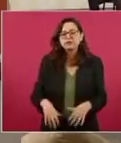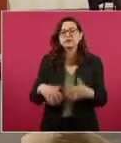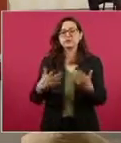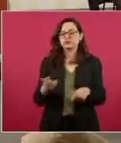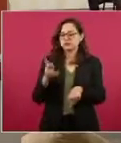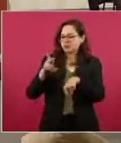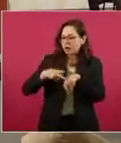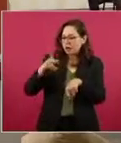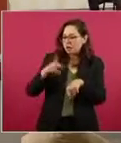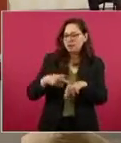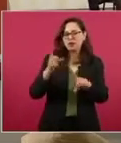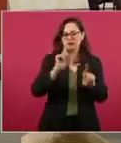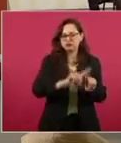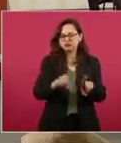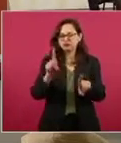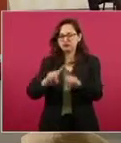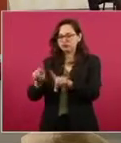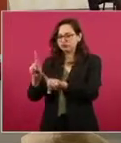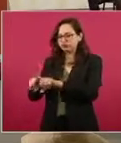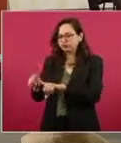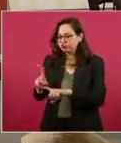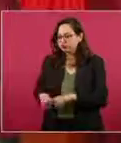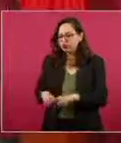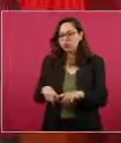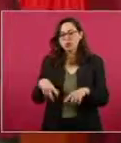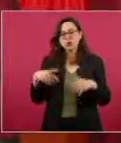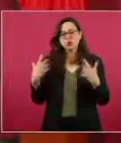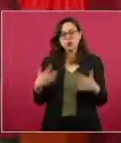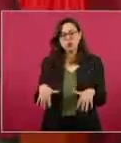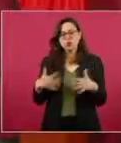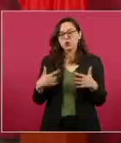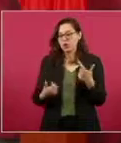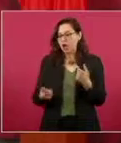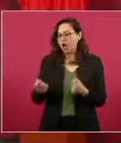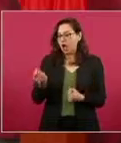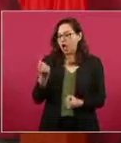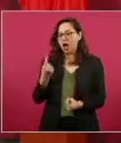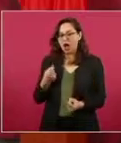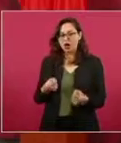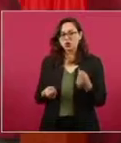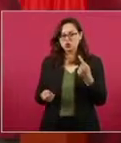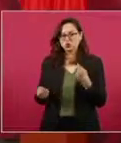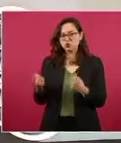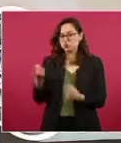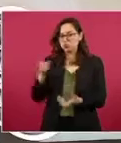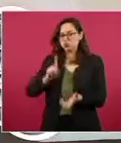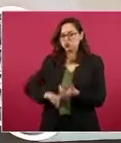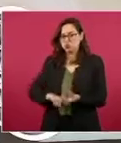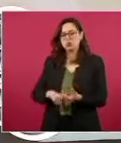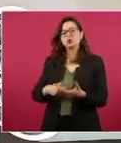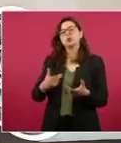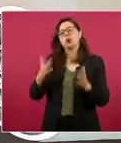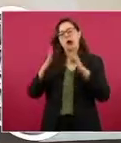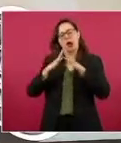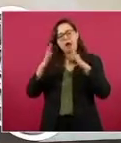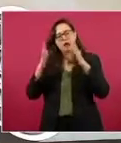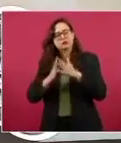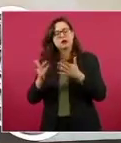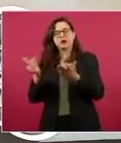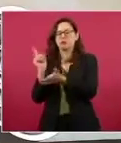objetos. Que incluyen sin duda alguna también elementos domésticos,